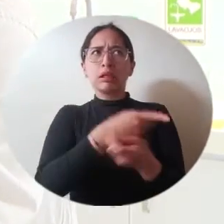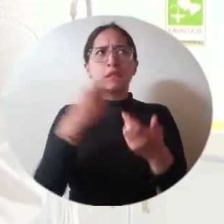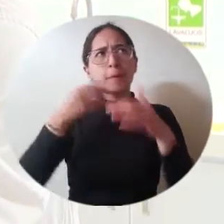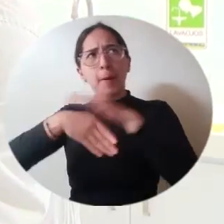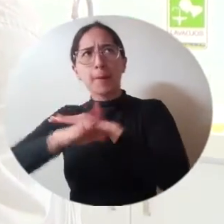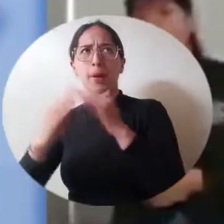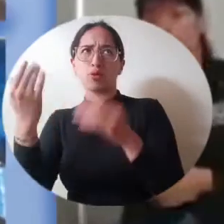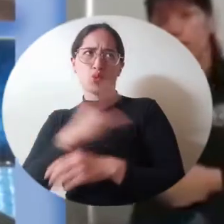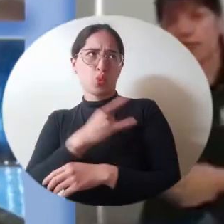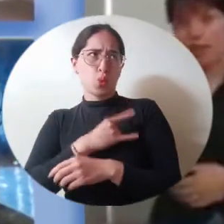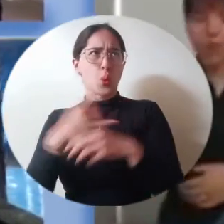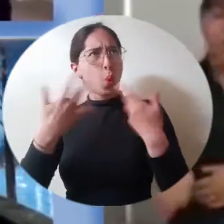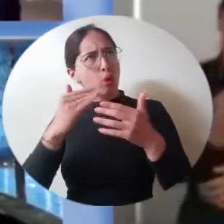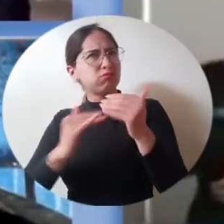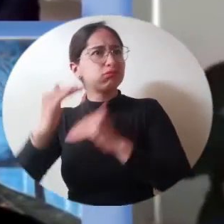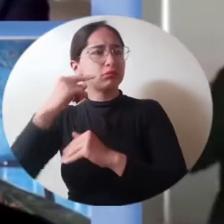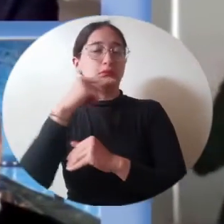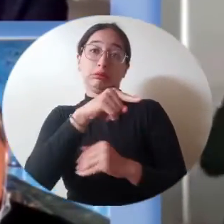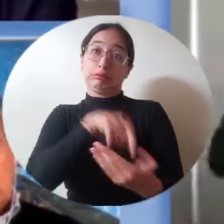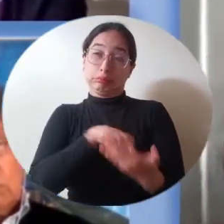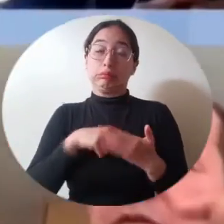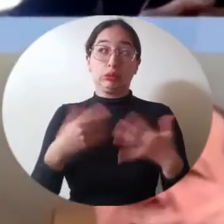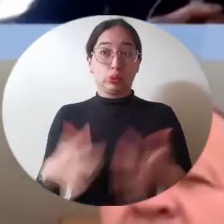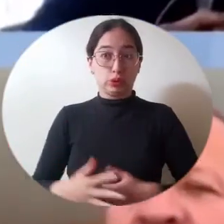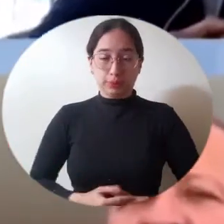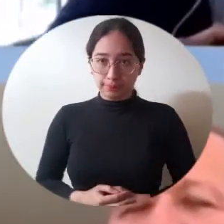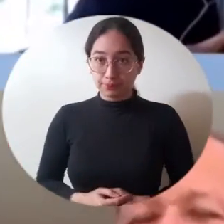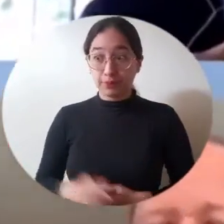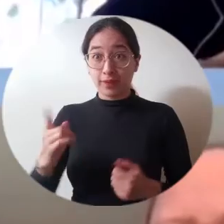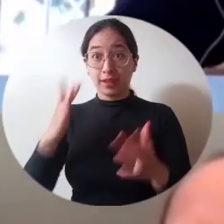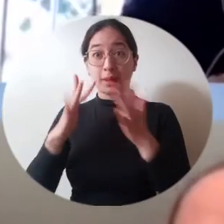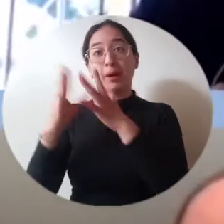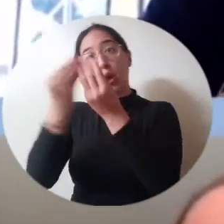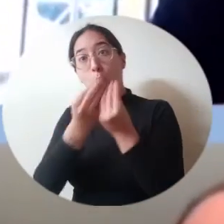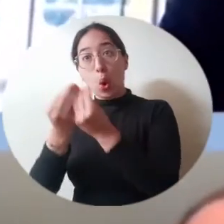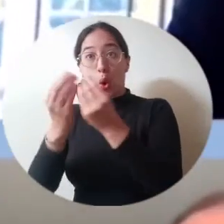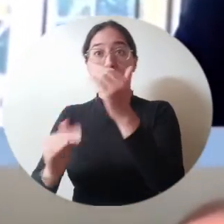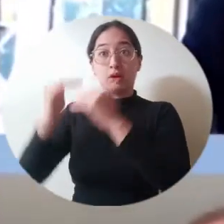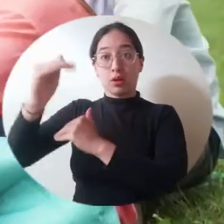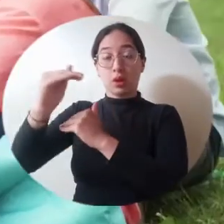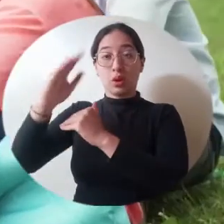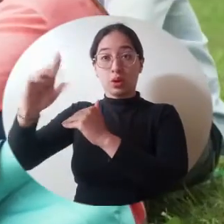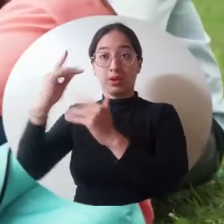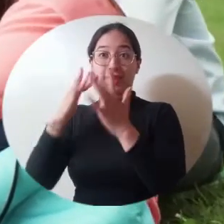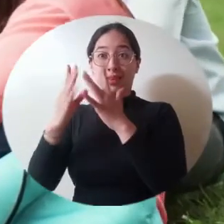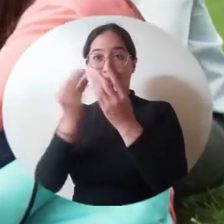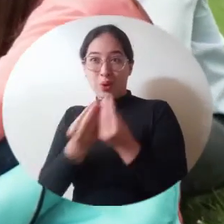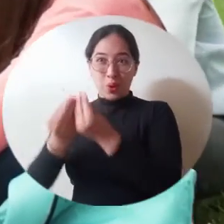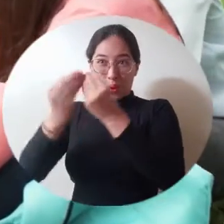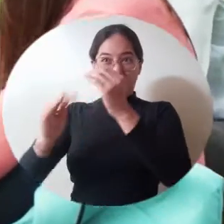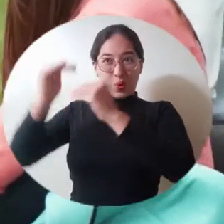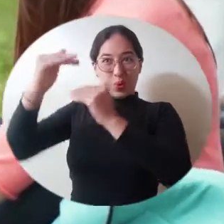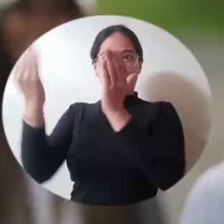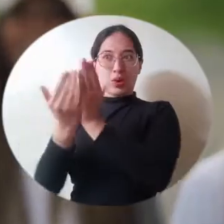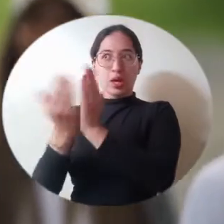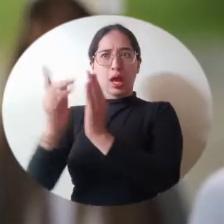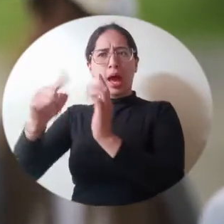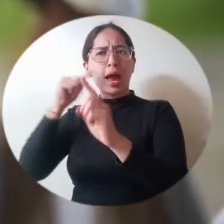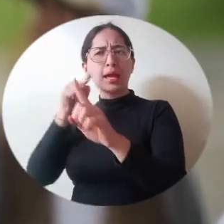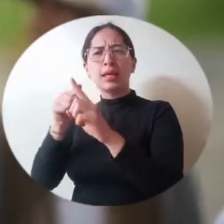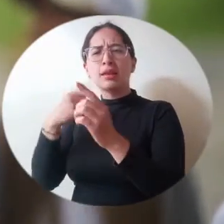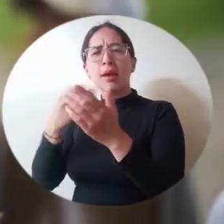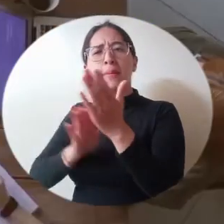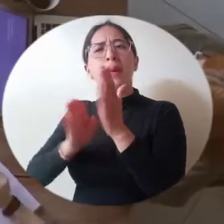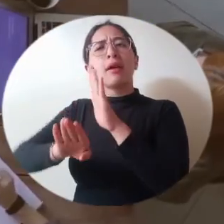superior. Su elección ratifica la confianza de las directivas del Consejo Nacional de Educación Superior, CSU, y la comunidad académica y significa